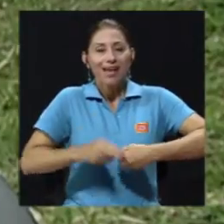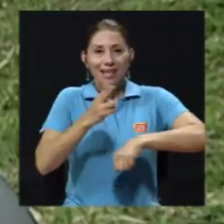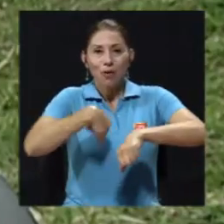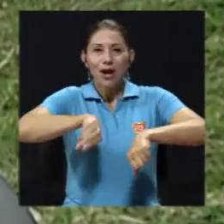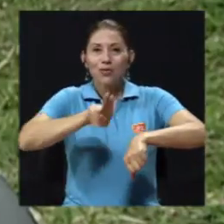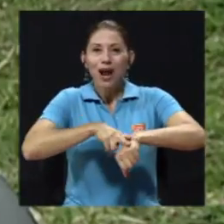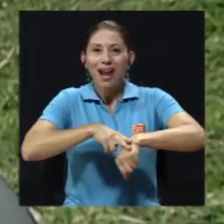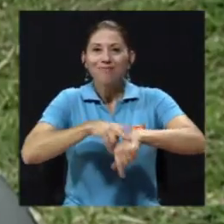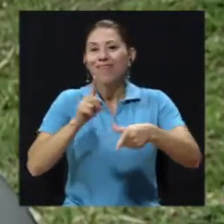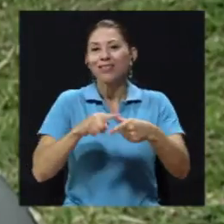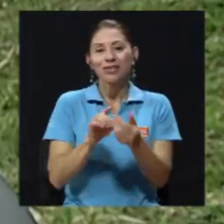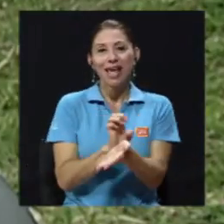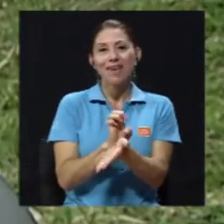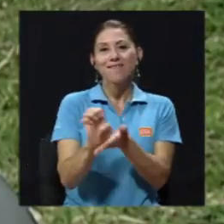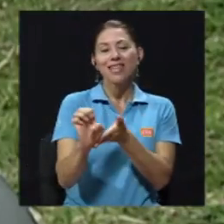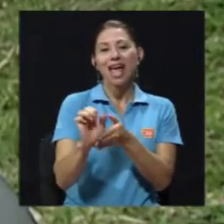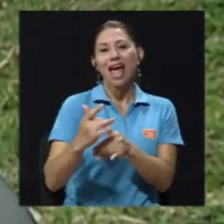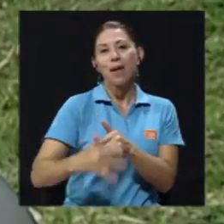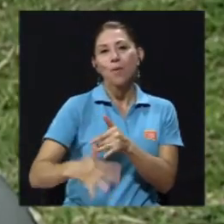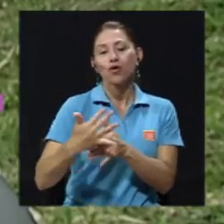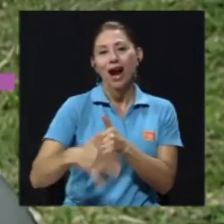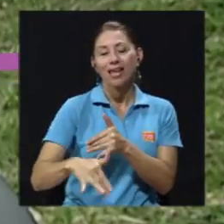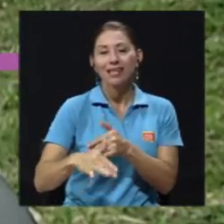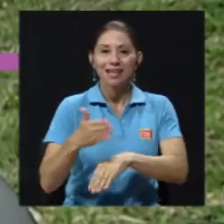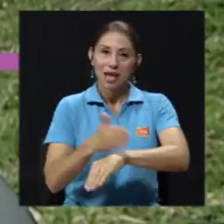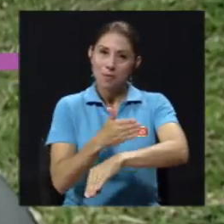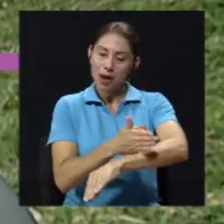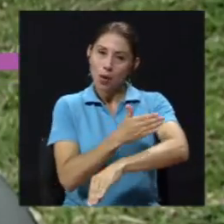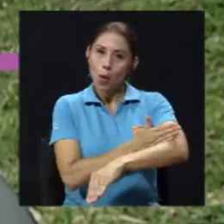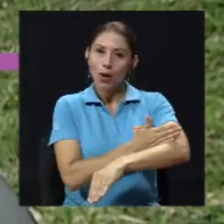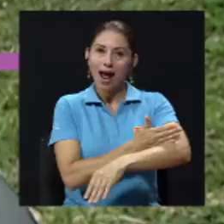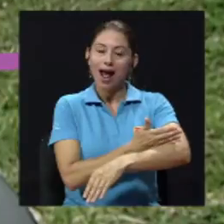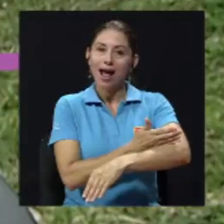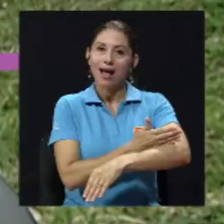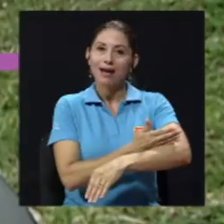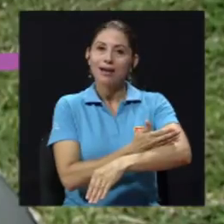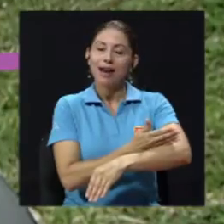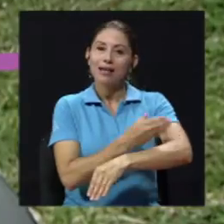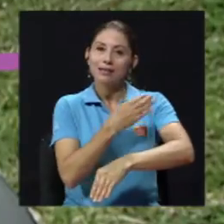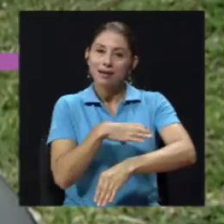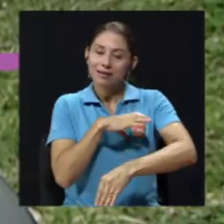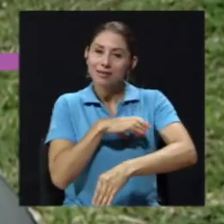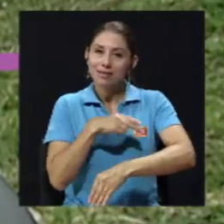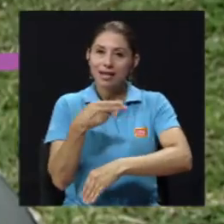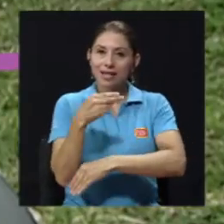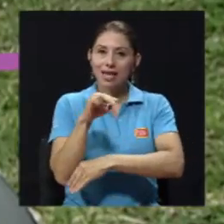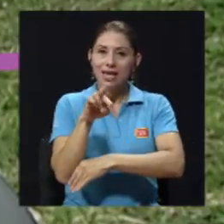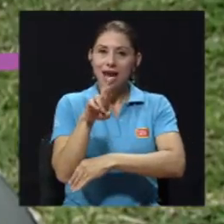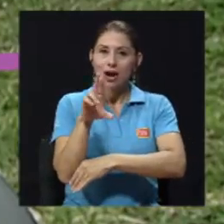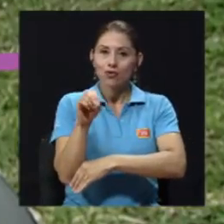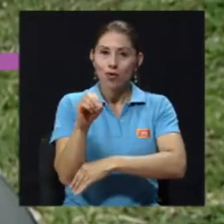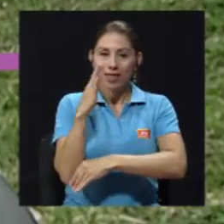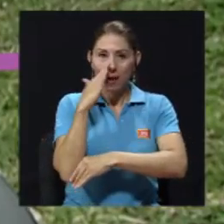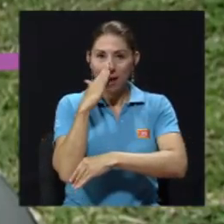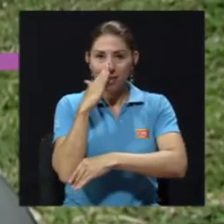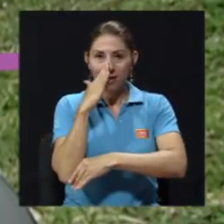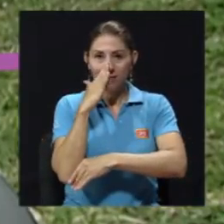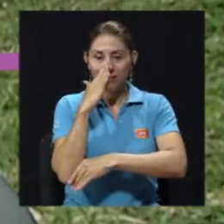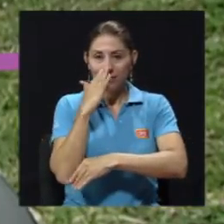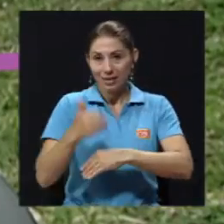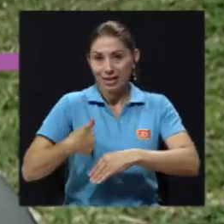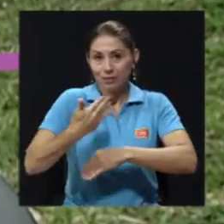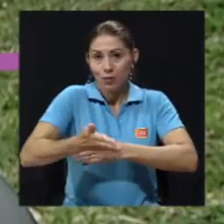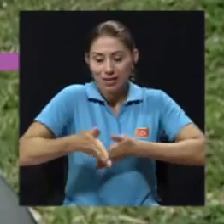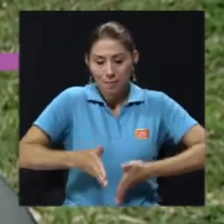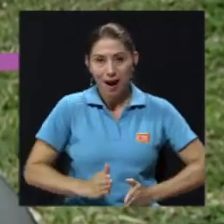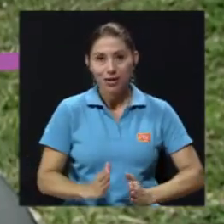hemorragias postparto y por ende mejora el perfil de hierro de la madre a nivel de postparto. Pero